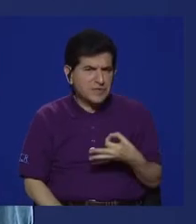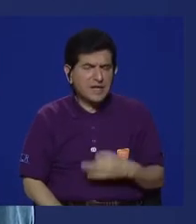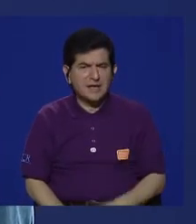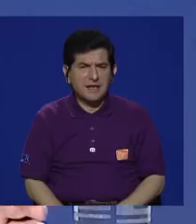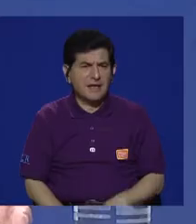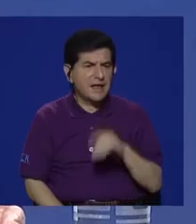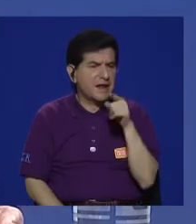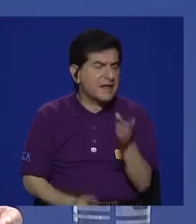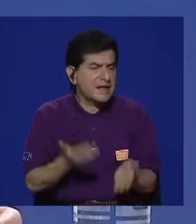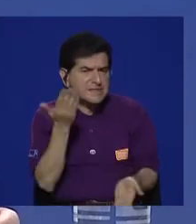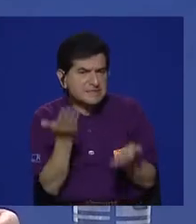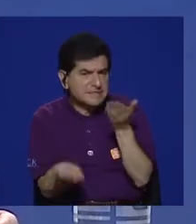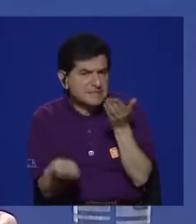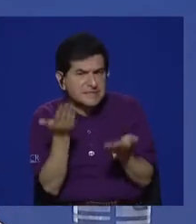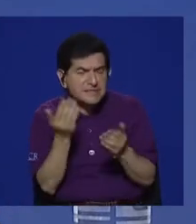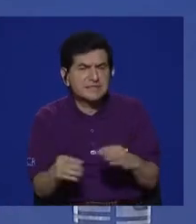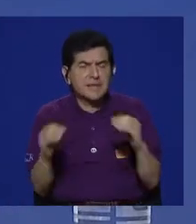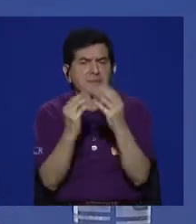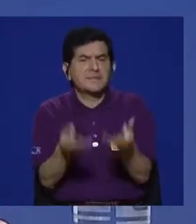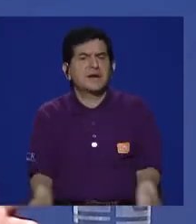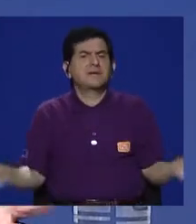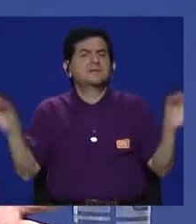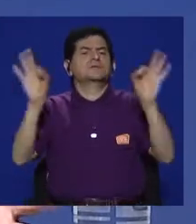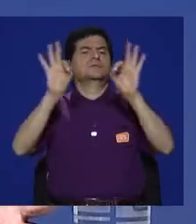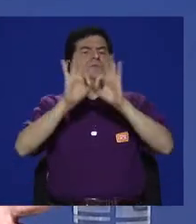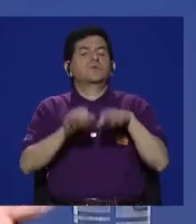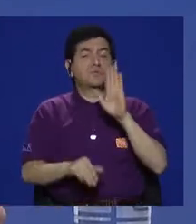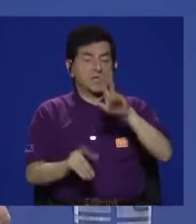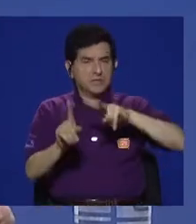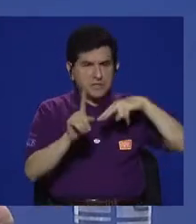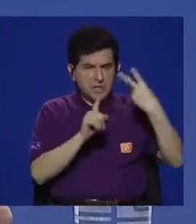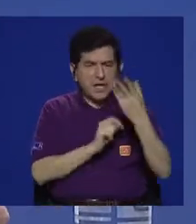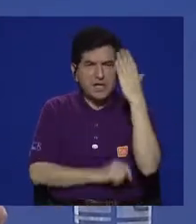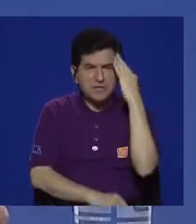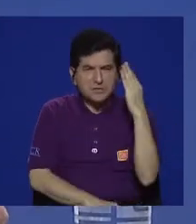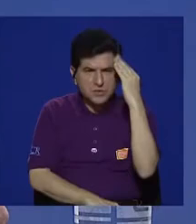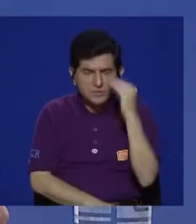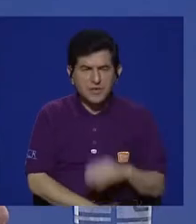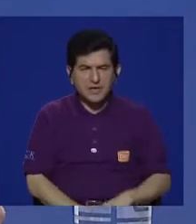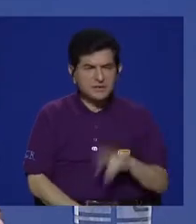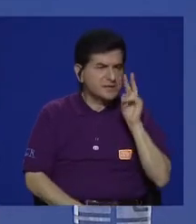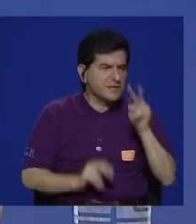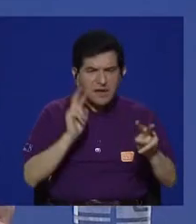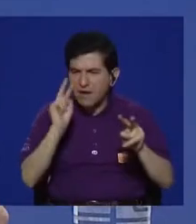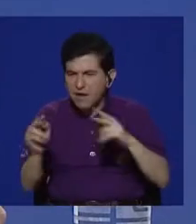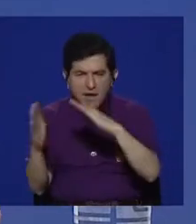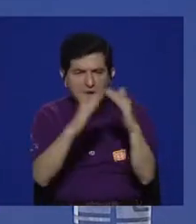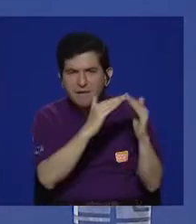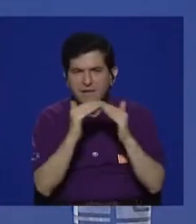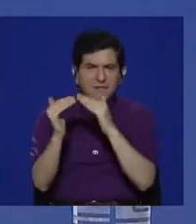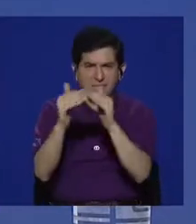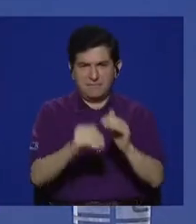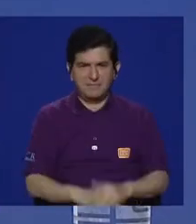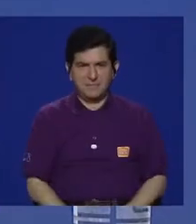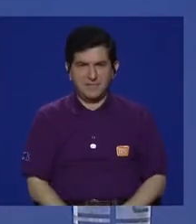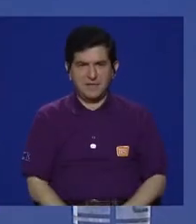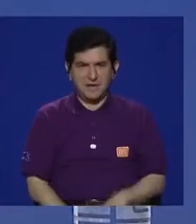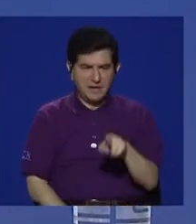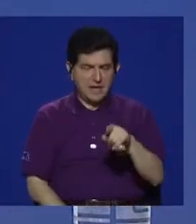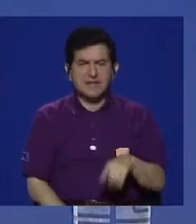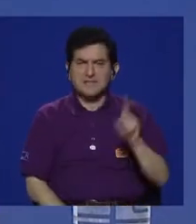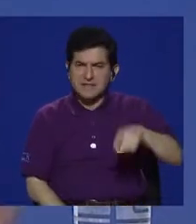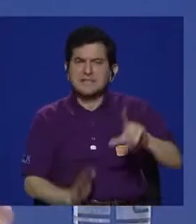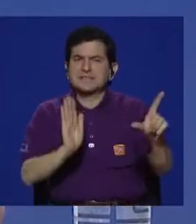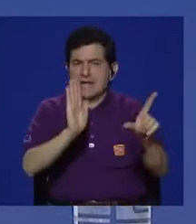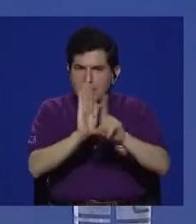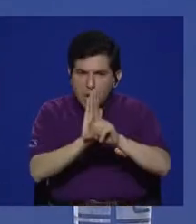que eso sería lo más importante de su perspectiva, la experiencia, lo que pudo ver en estas comunidades, es como una